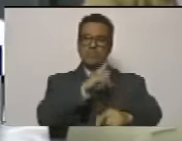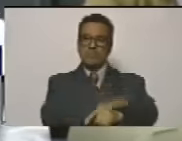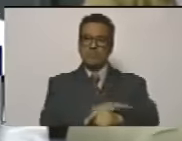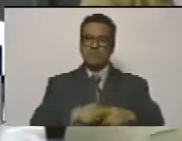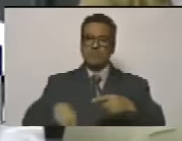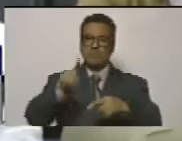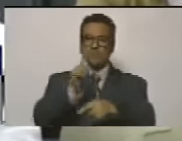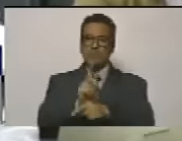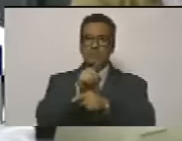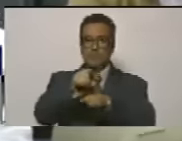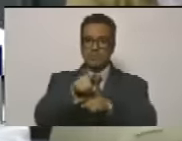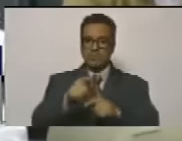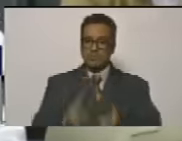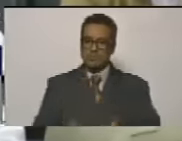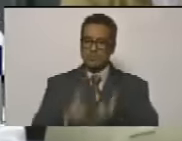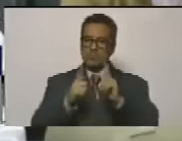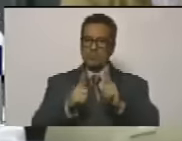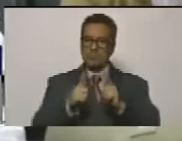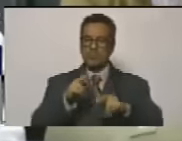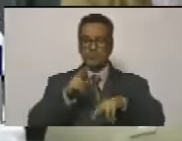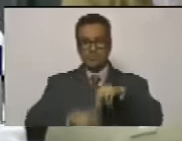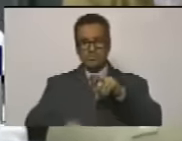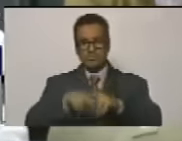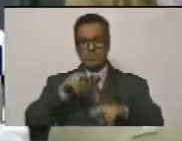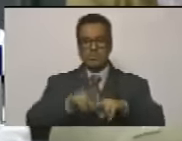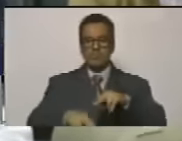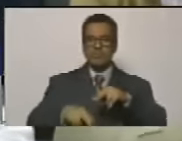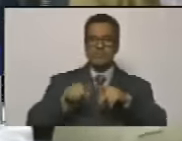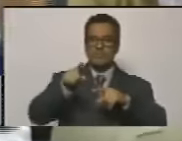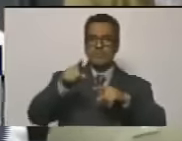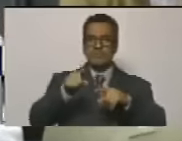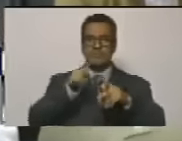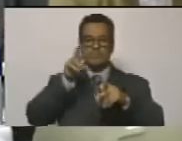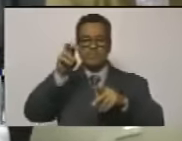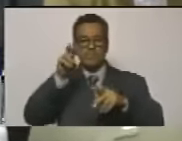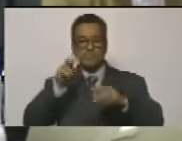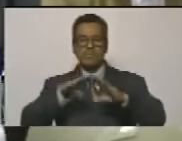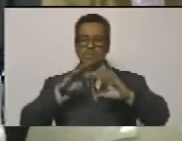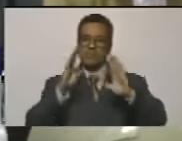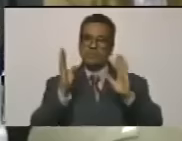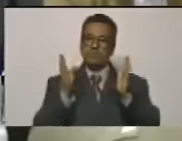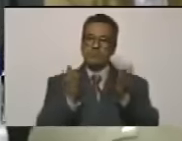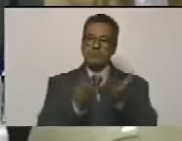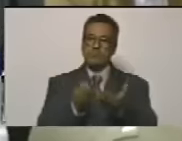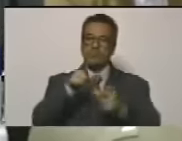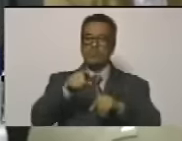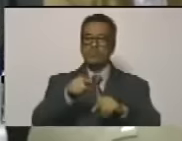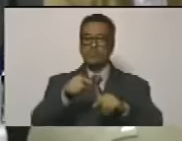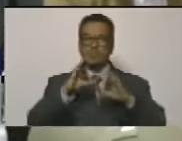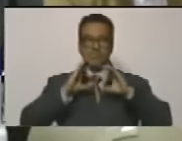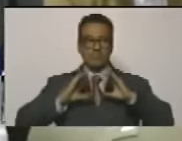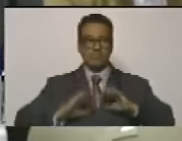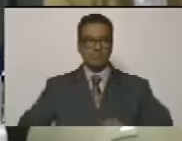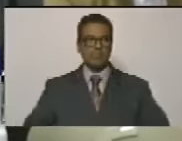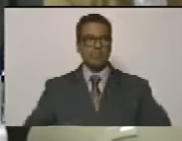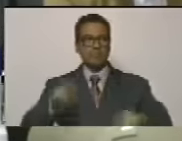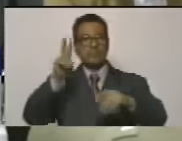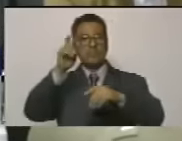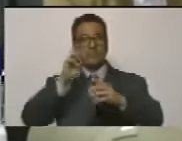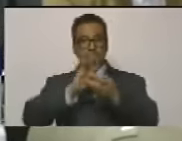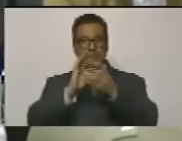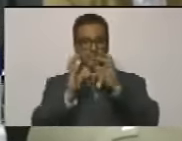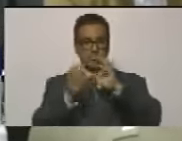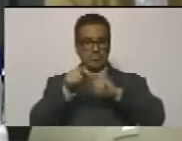unitaria la que permite la creación de un nuevo paradigma mundial en el cual tome cuerpo una nueva